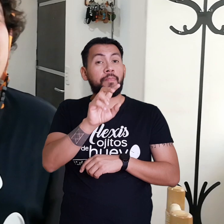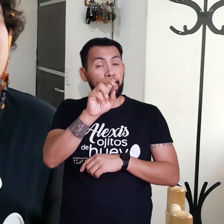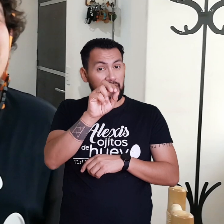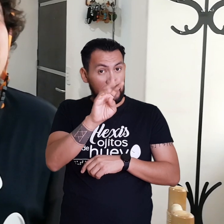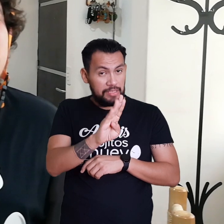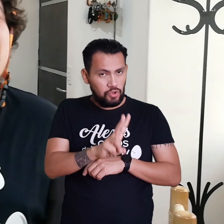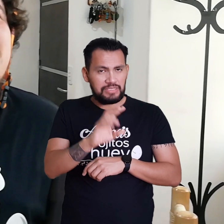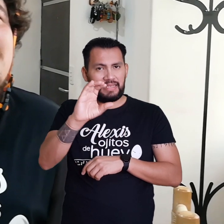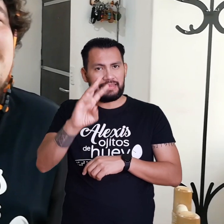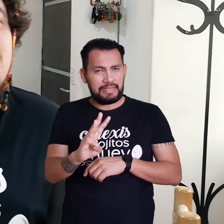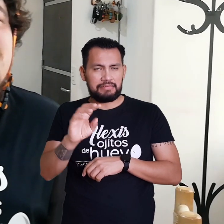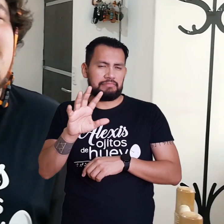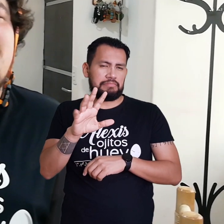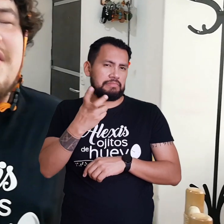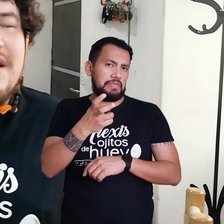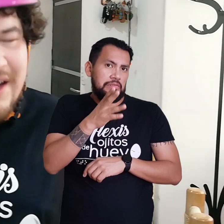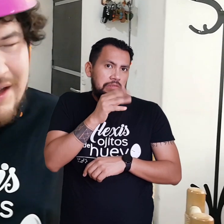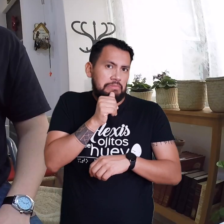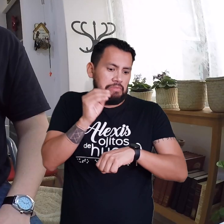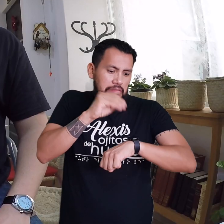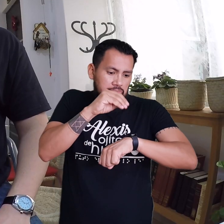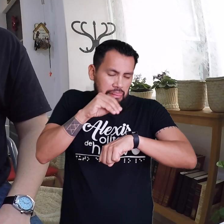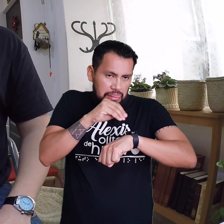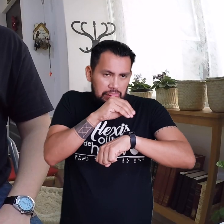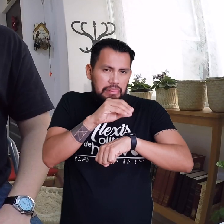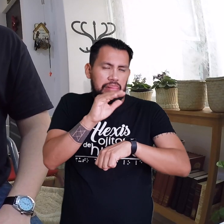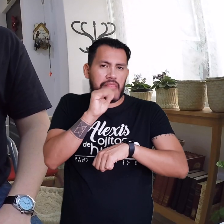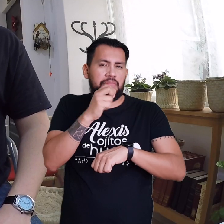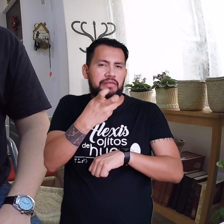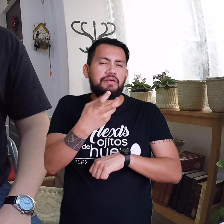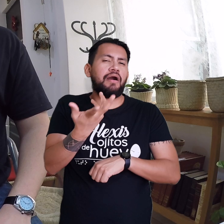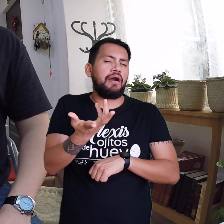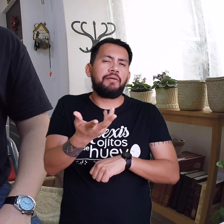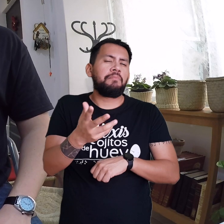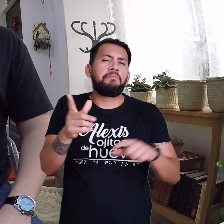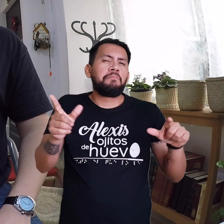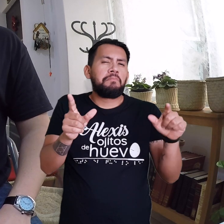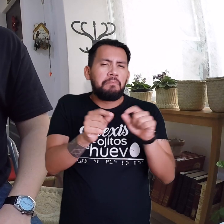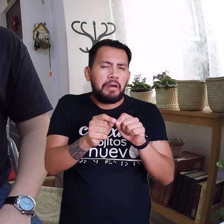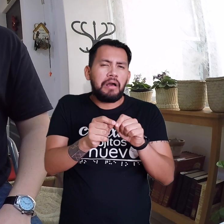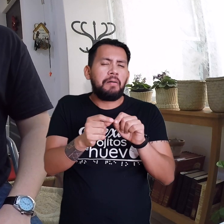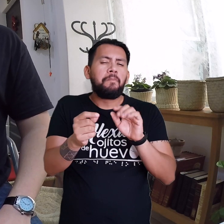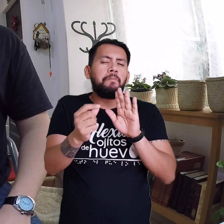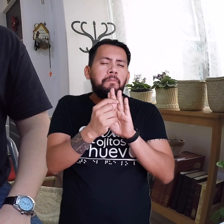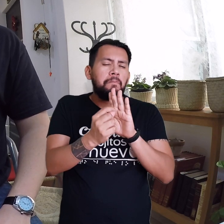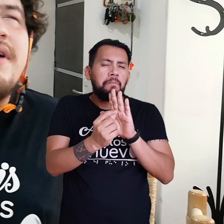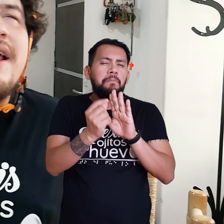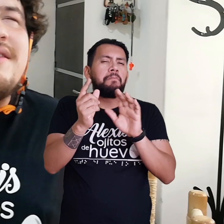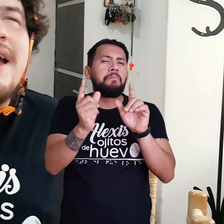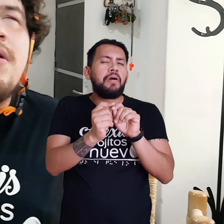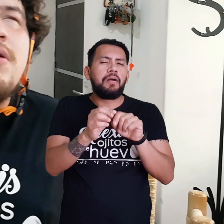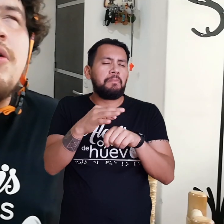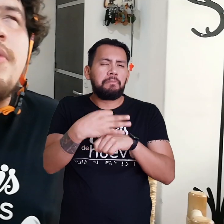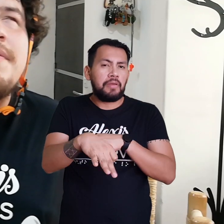eso Es porque me han estado Chingue chingue Cómo han estado jodiendo Con que cómo le hago Para ir al baño Con que tú